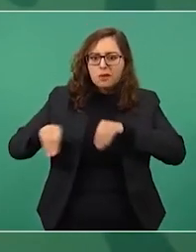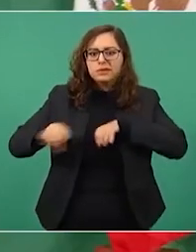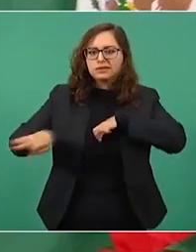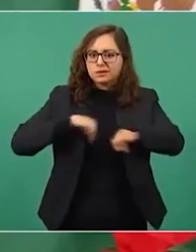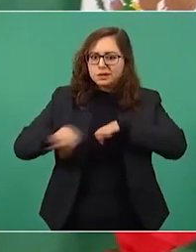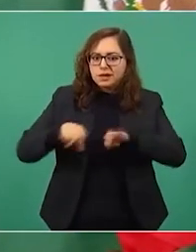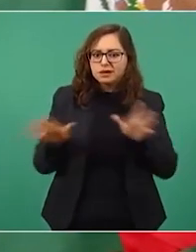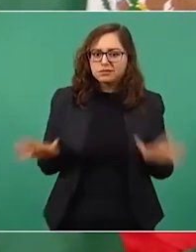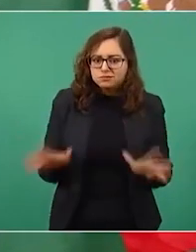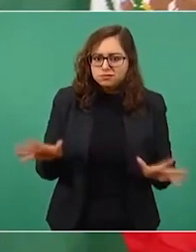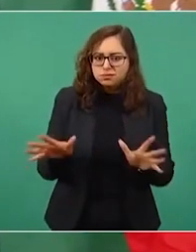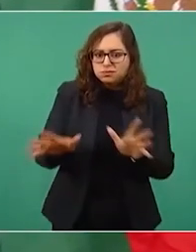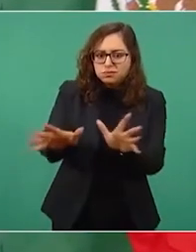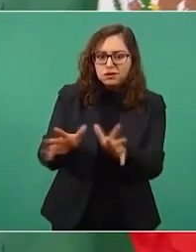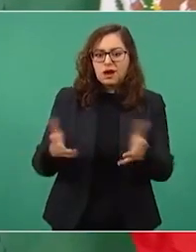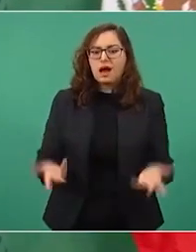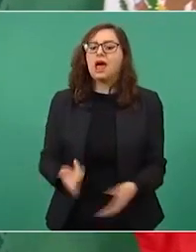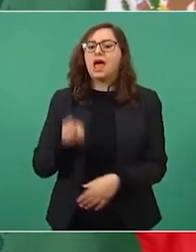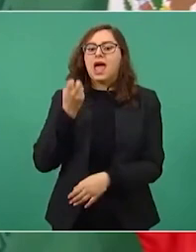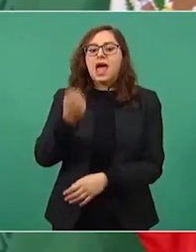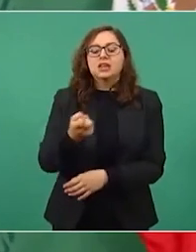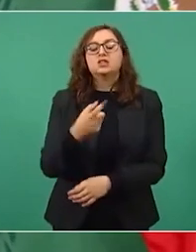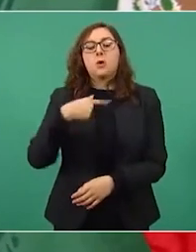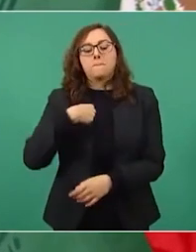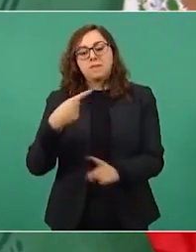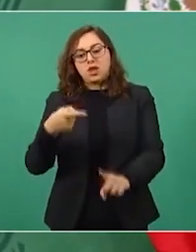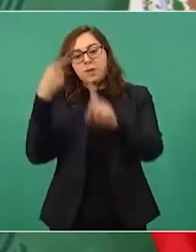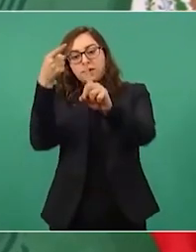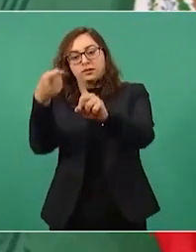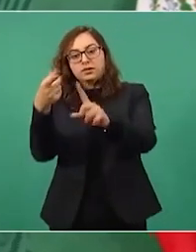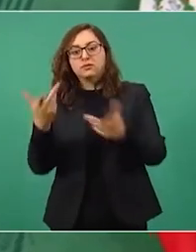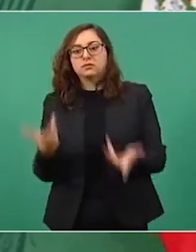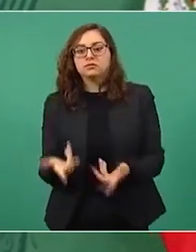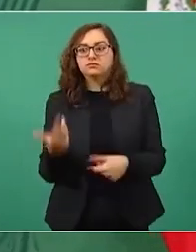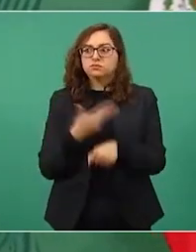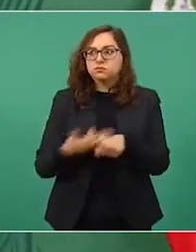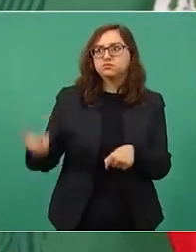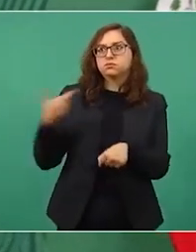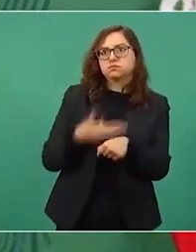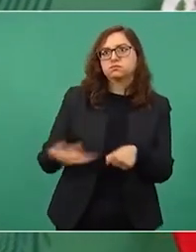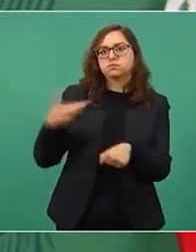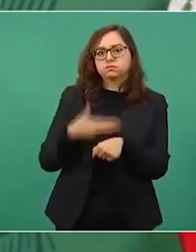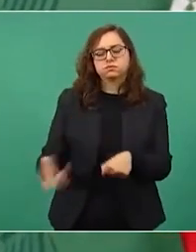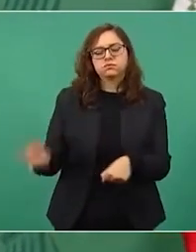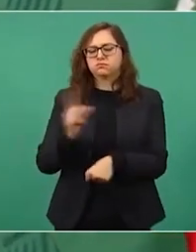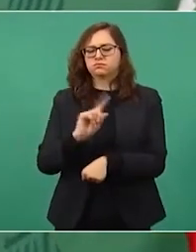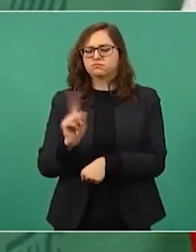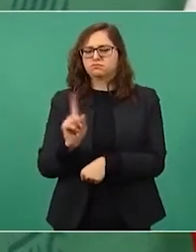y que no nos detengamos entonces los